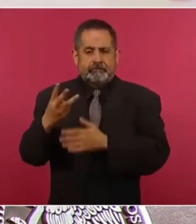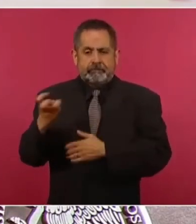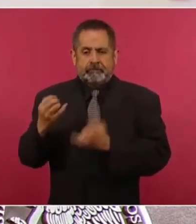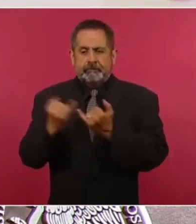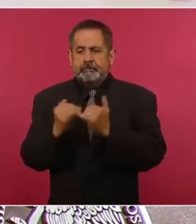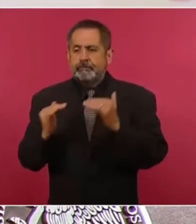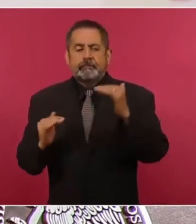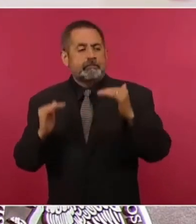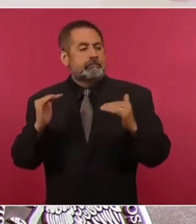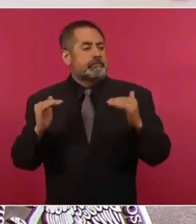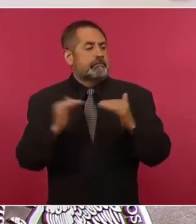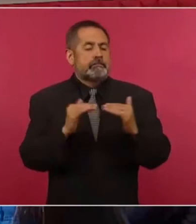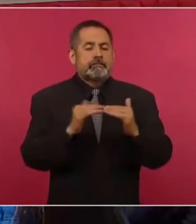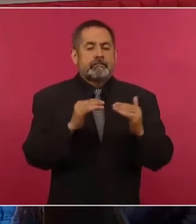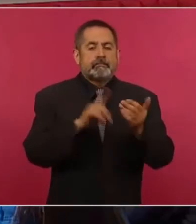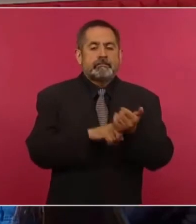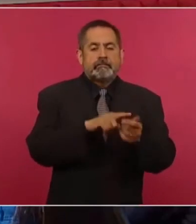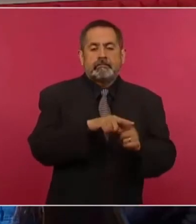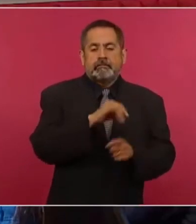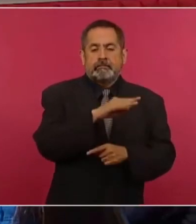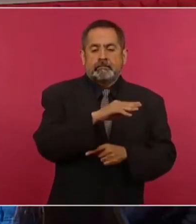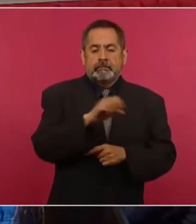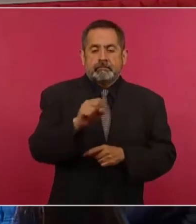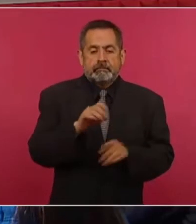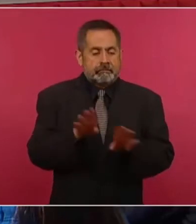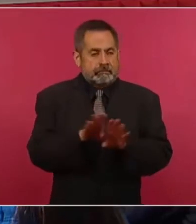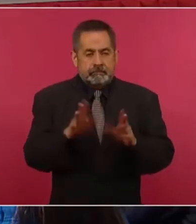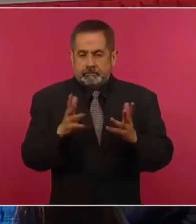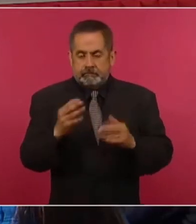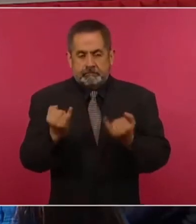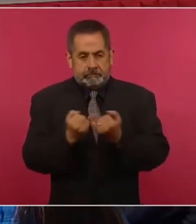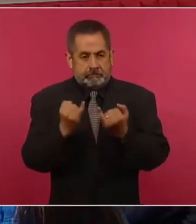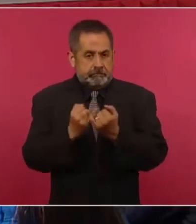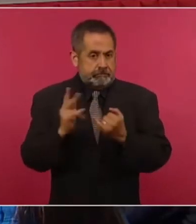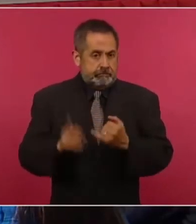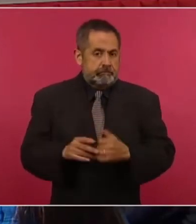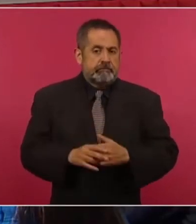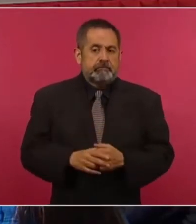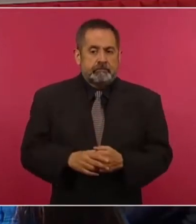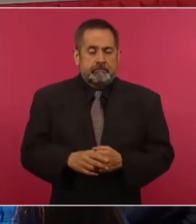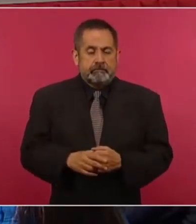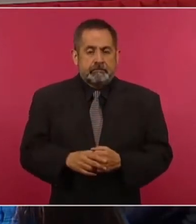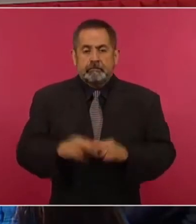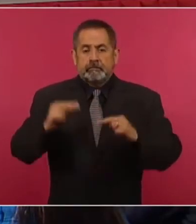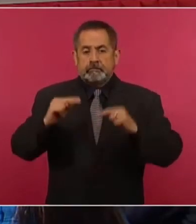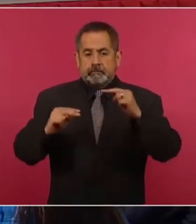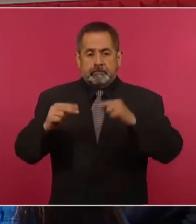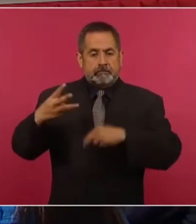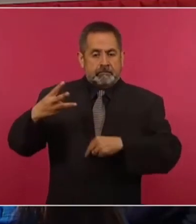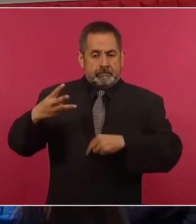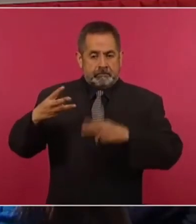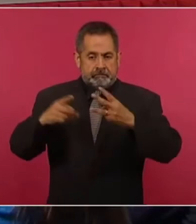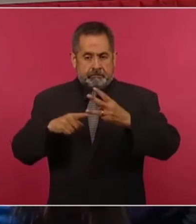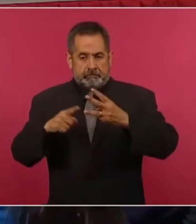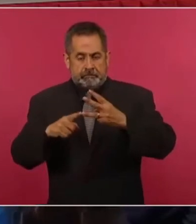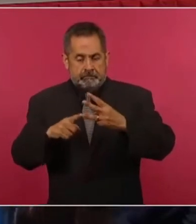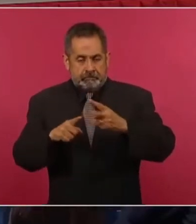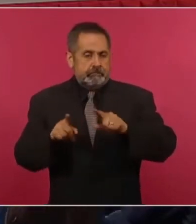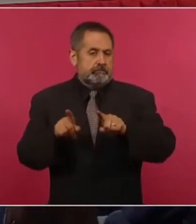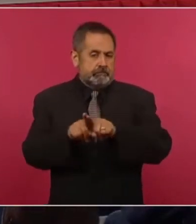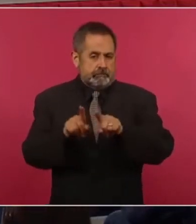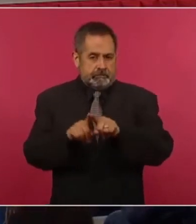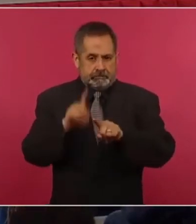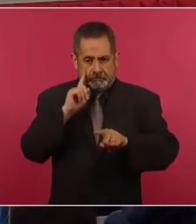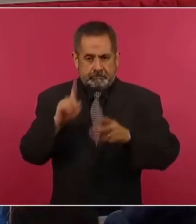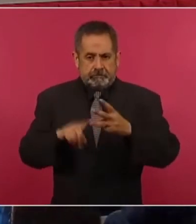de los trabajadores en el Seguro Social. El trabajador en nivel 3, similarmente, aquí está viendo